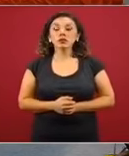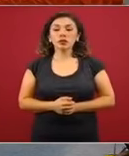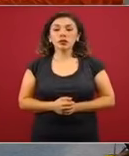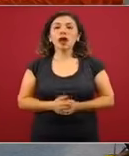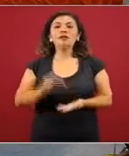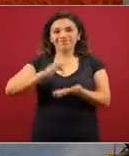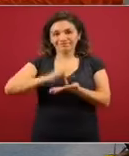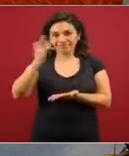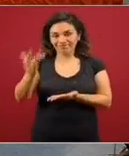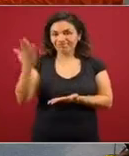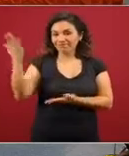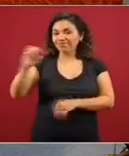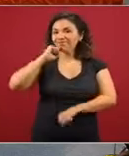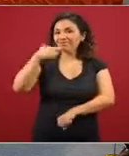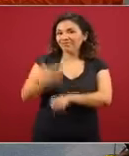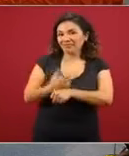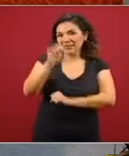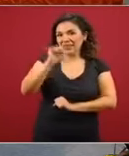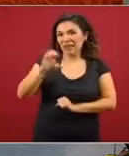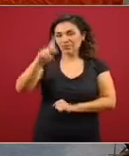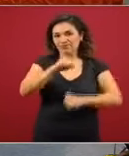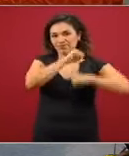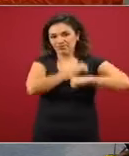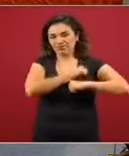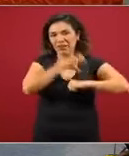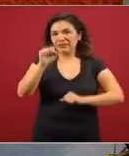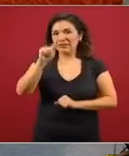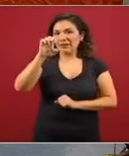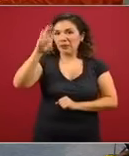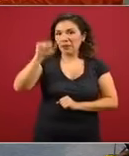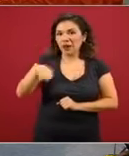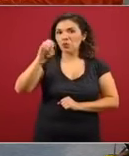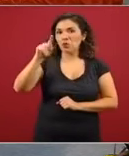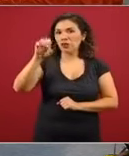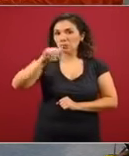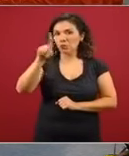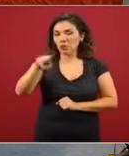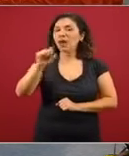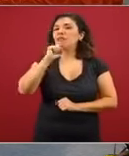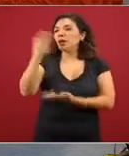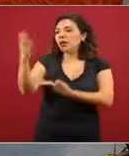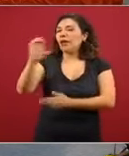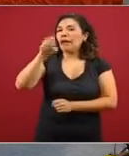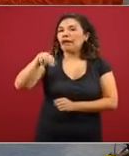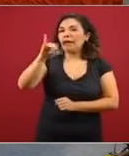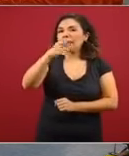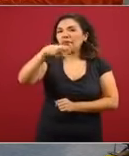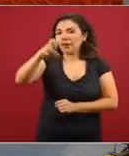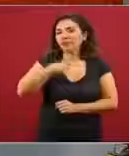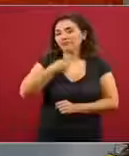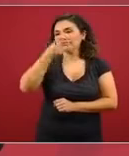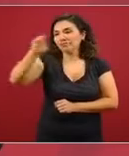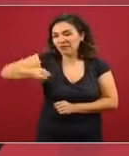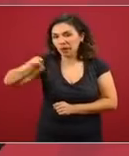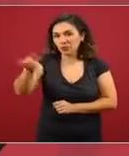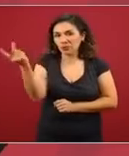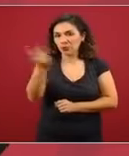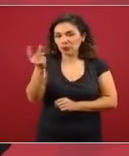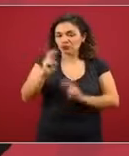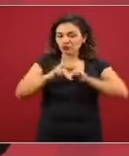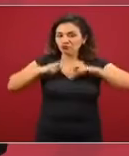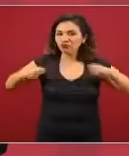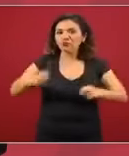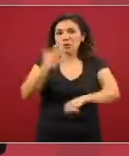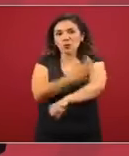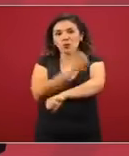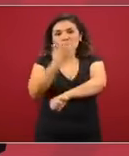estimado secretario de Educación Pública Esteban Montezuma. También saludo a Enrique Quirós, a los dos subsecretarios que nos acompañan,